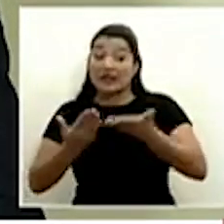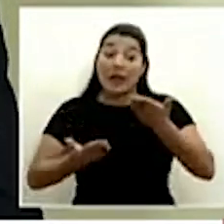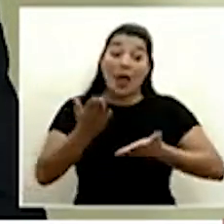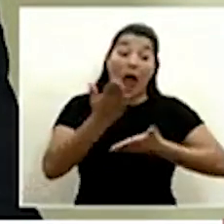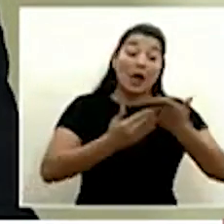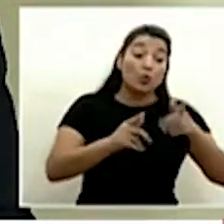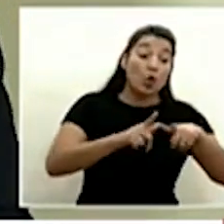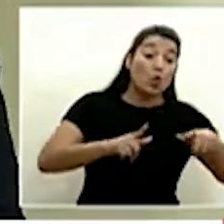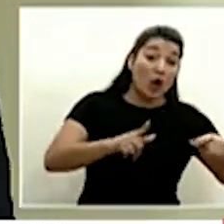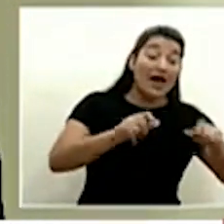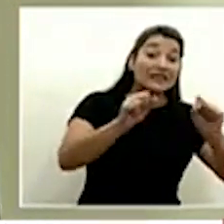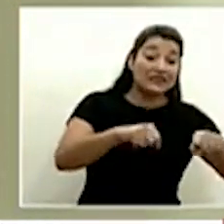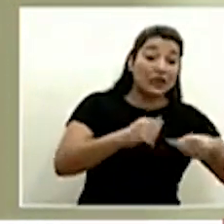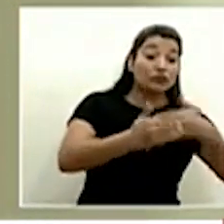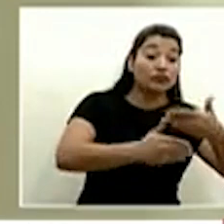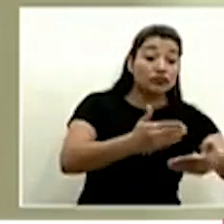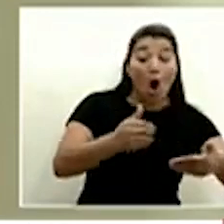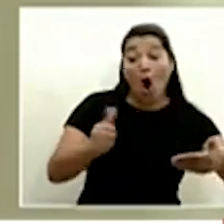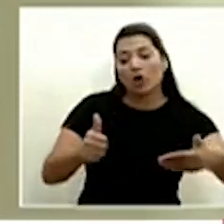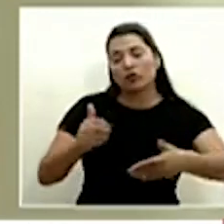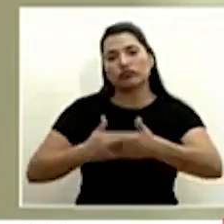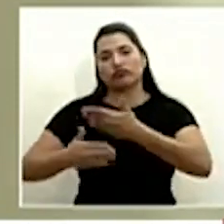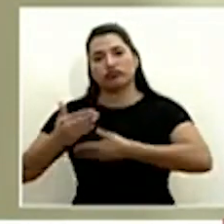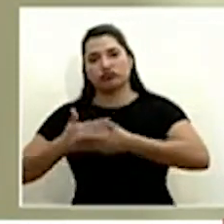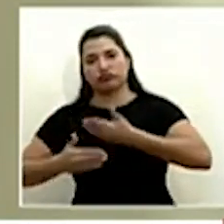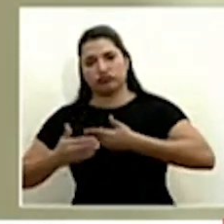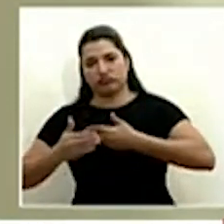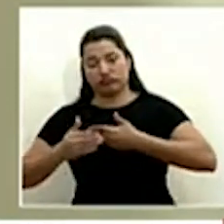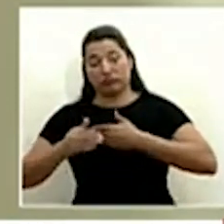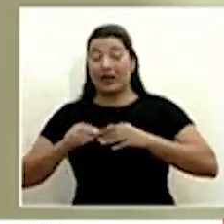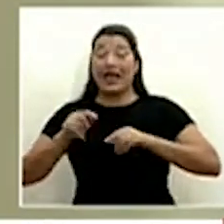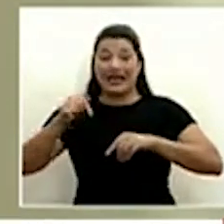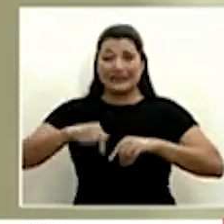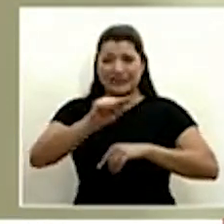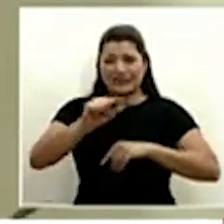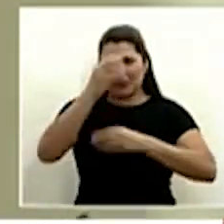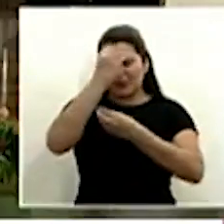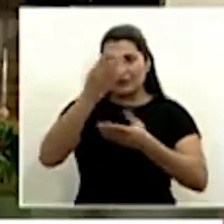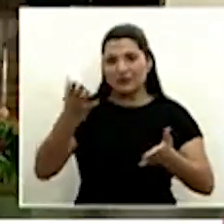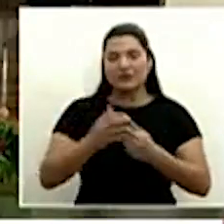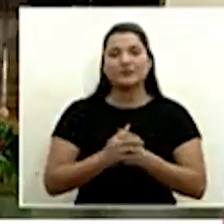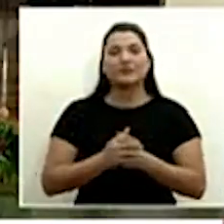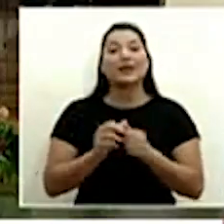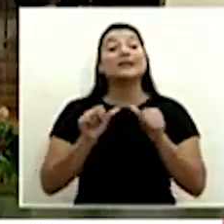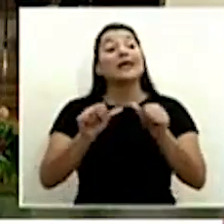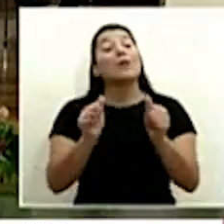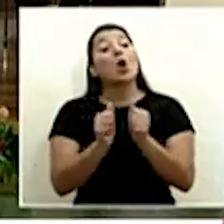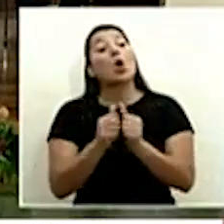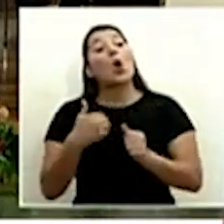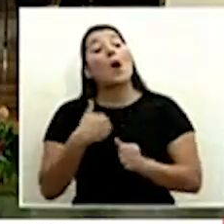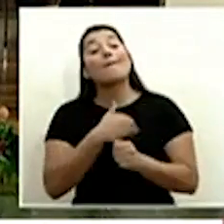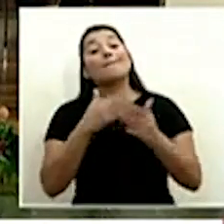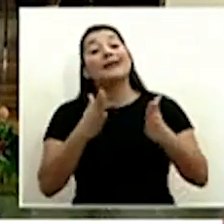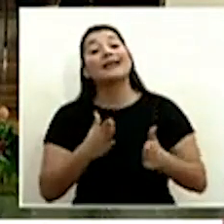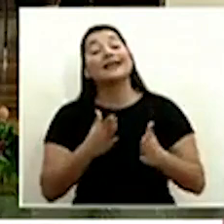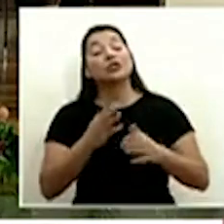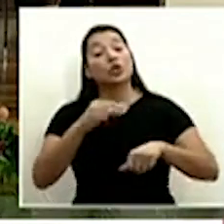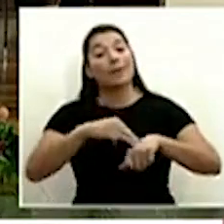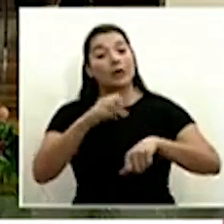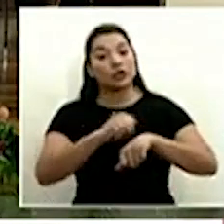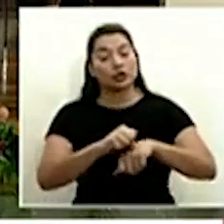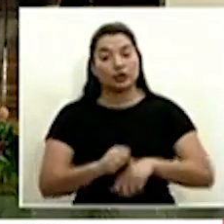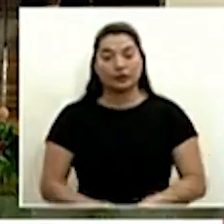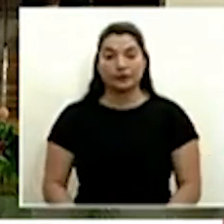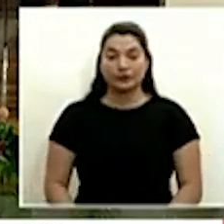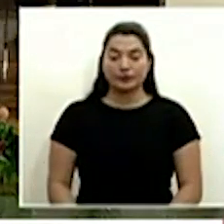vez no pero eso vamos a analizarlo y anunciarlo esta misma semana continuamos con el ministro de seguridad y gobernación el señor Michael Soto